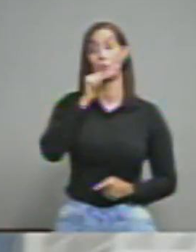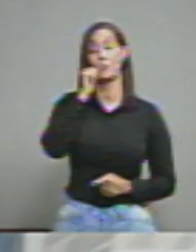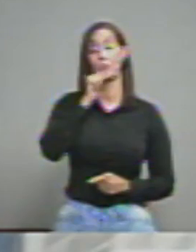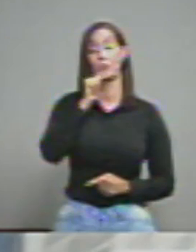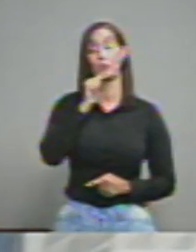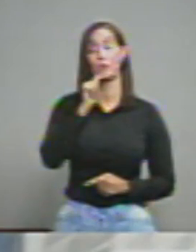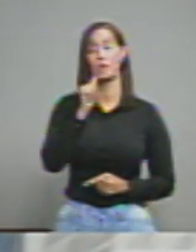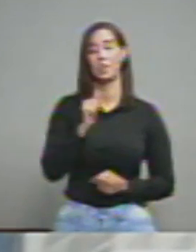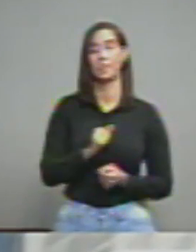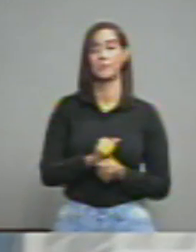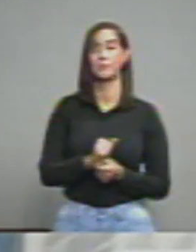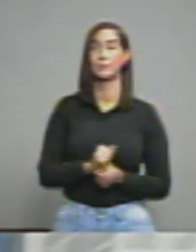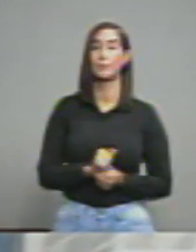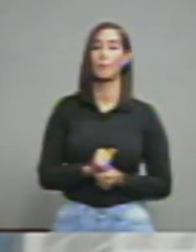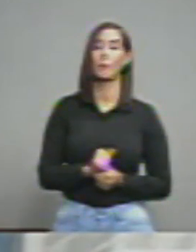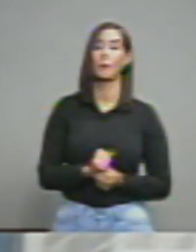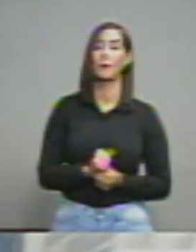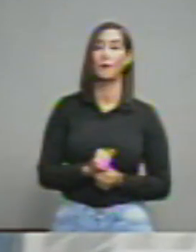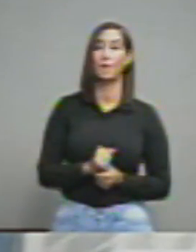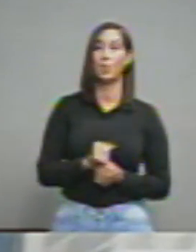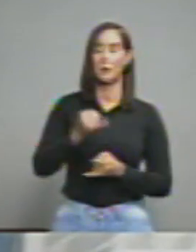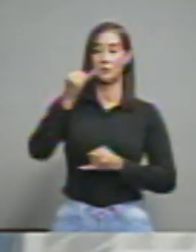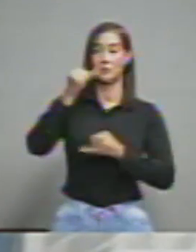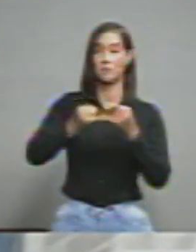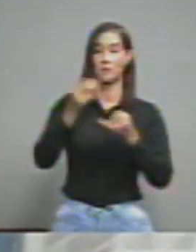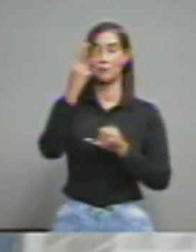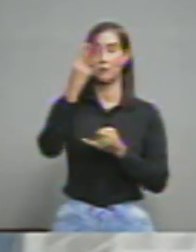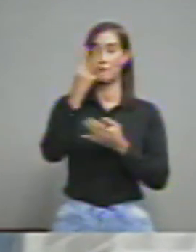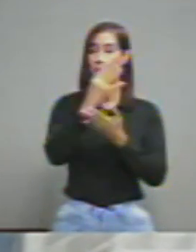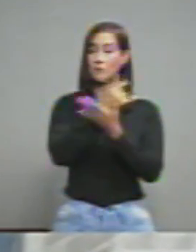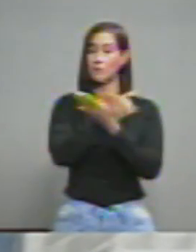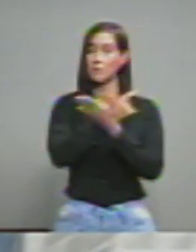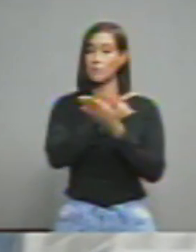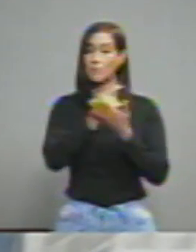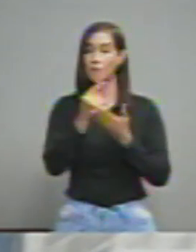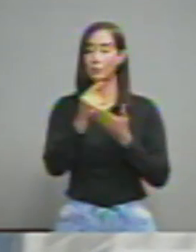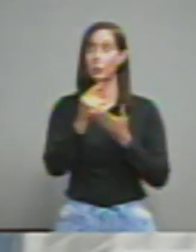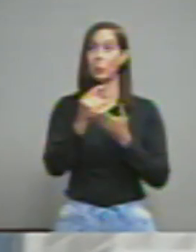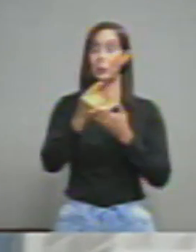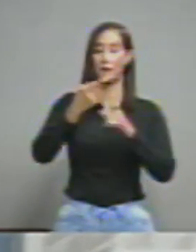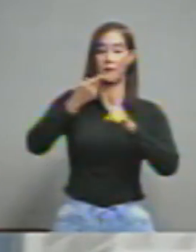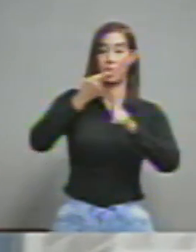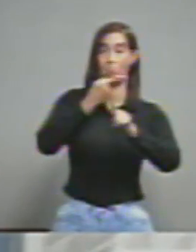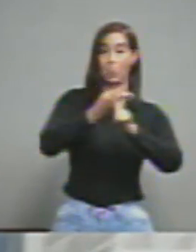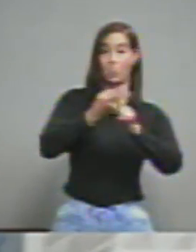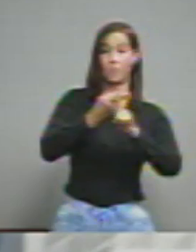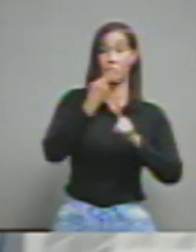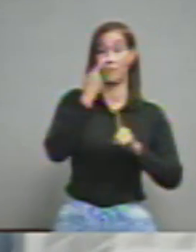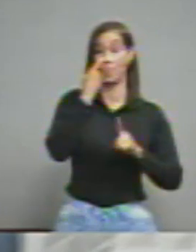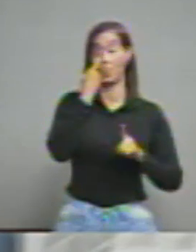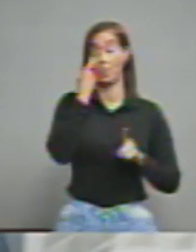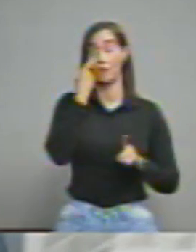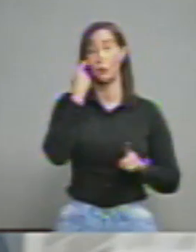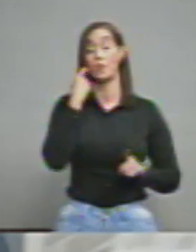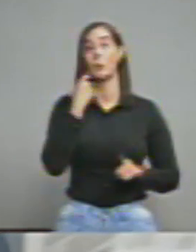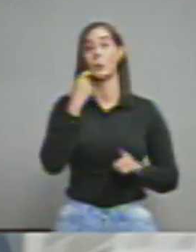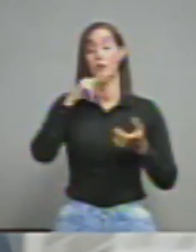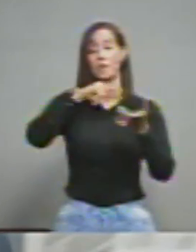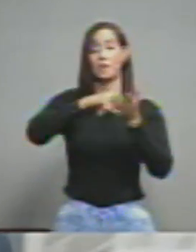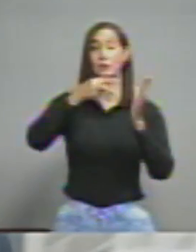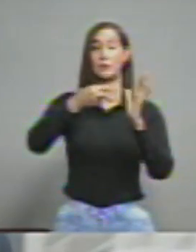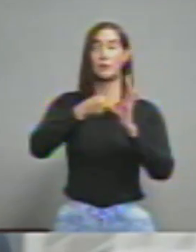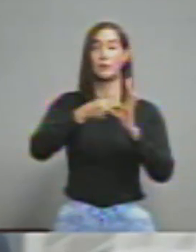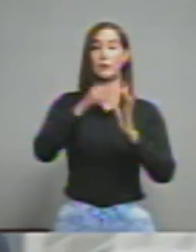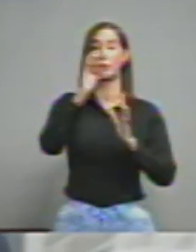en las últimas cuatro semanas la positividad de las muestras procesadas se sitúa en 17